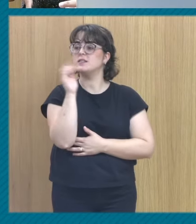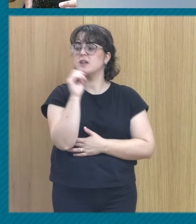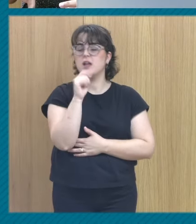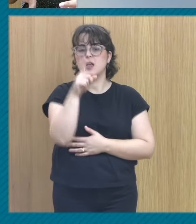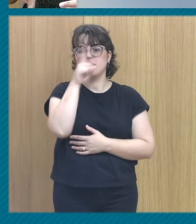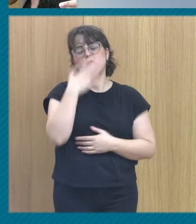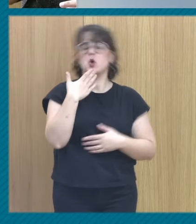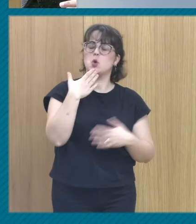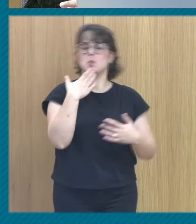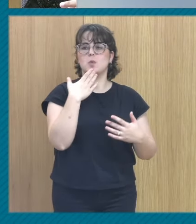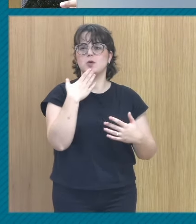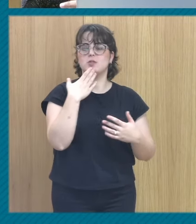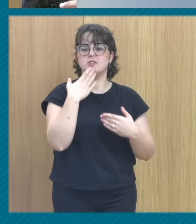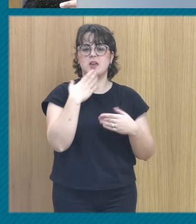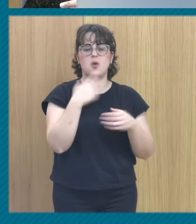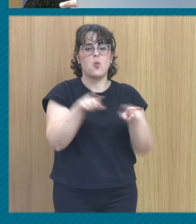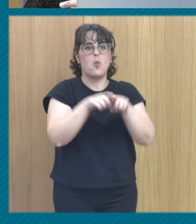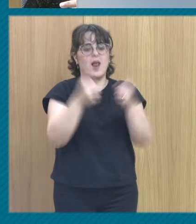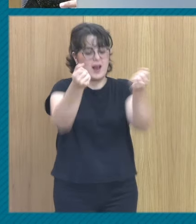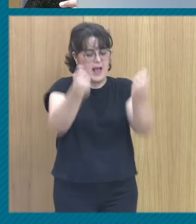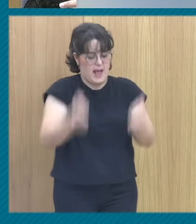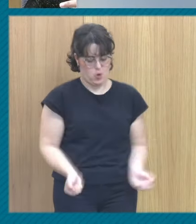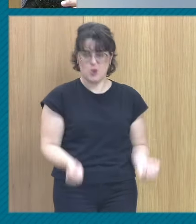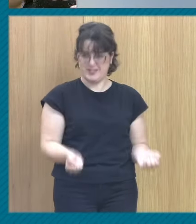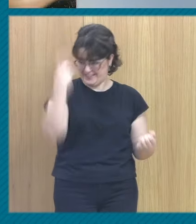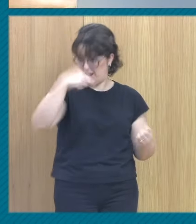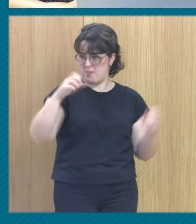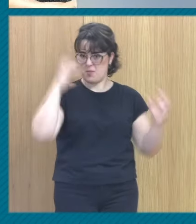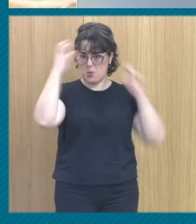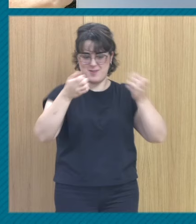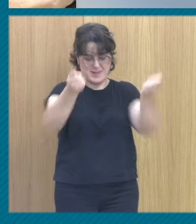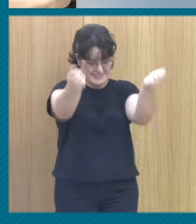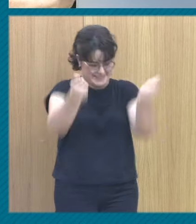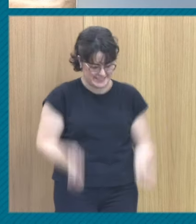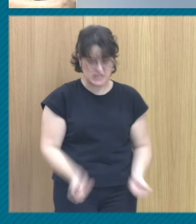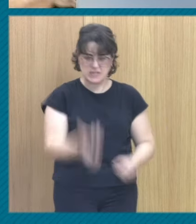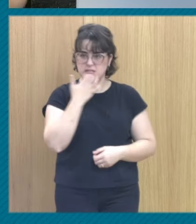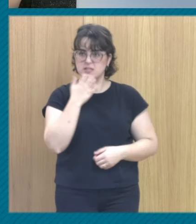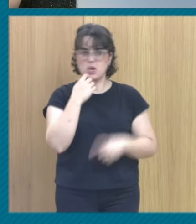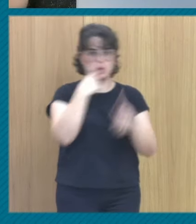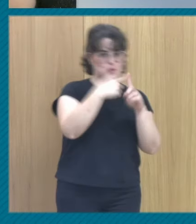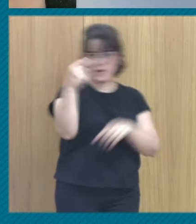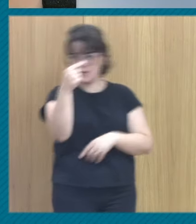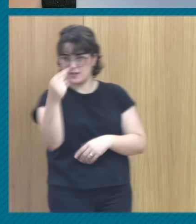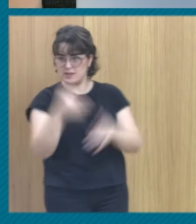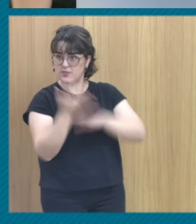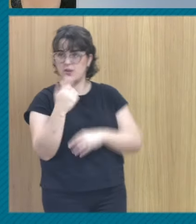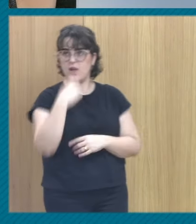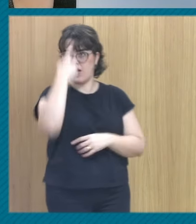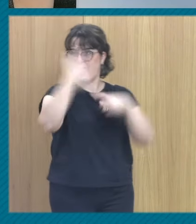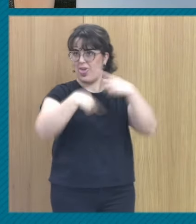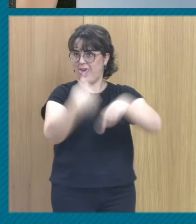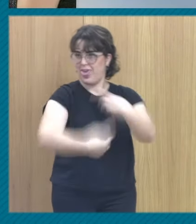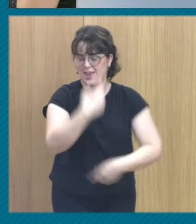es como una especie de mueble de cajoncitos. ¿Sabéis estos muebles de cajoncitos? Yo digo, cuando uno aprende a sumar y a restar no está sumando y restando todo el día. Uno